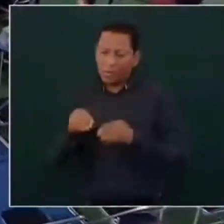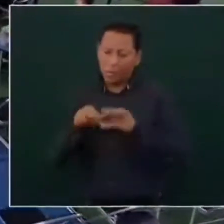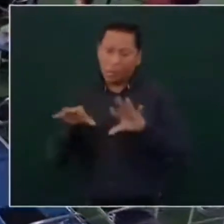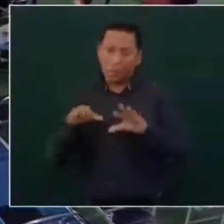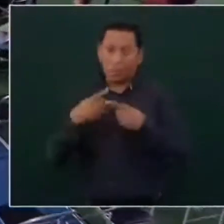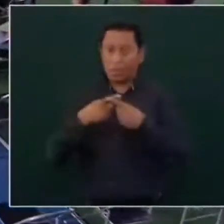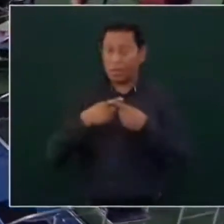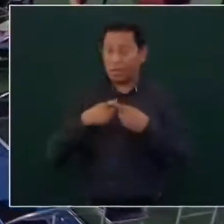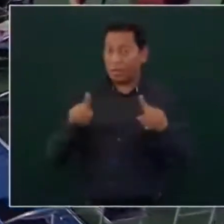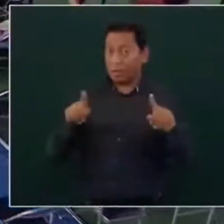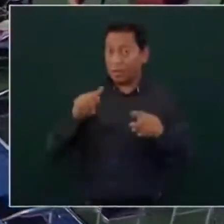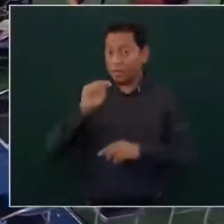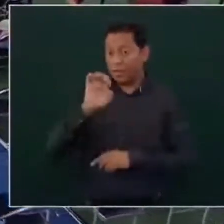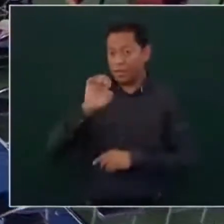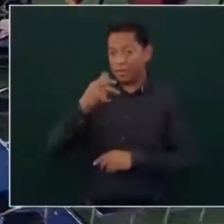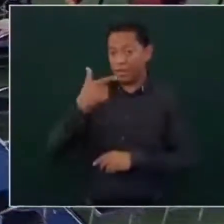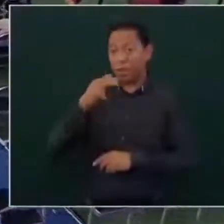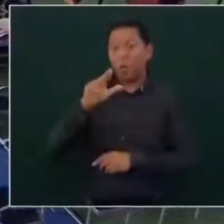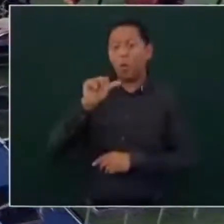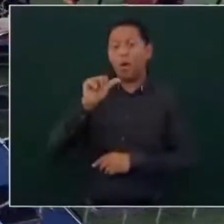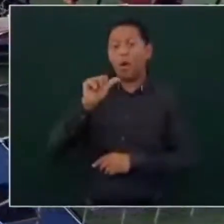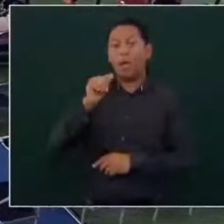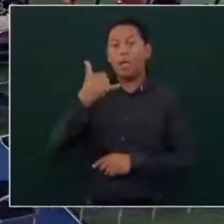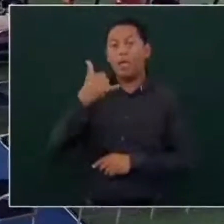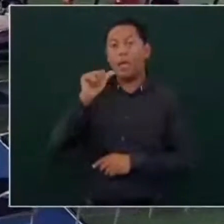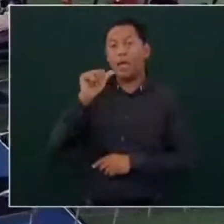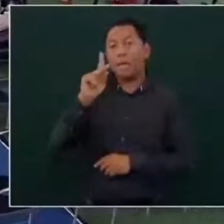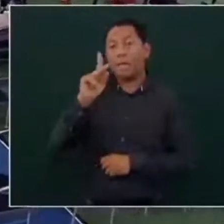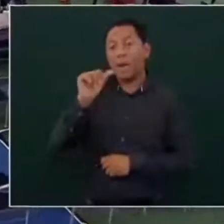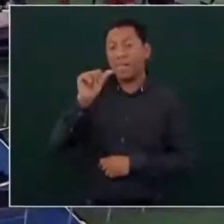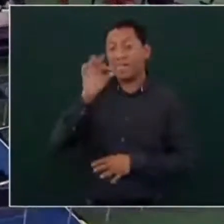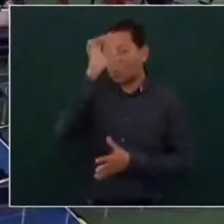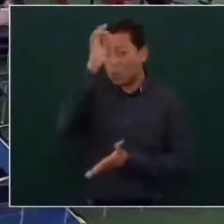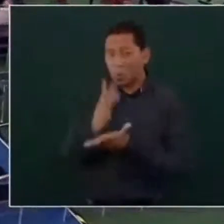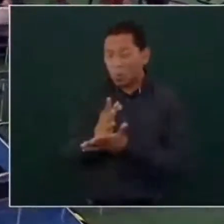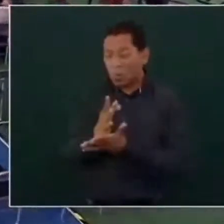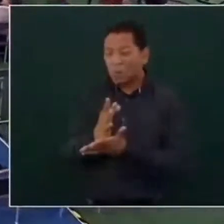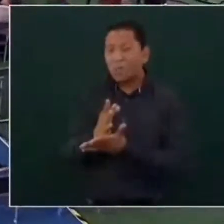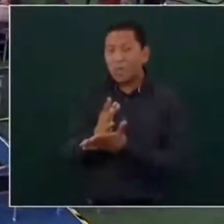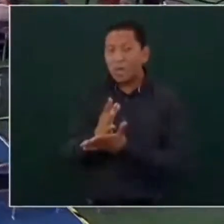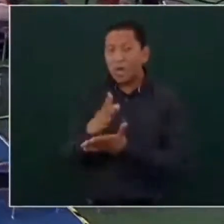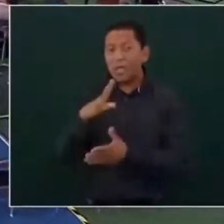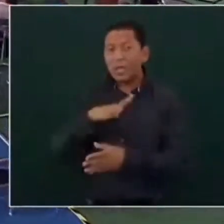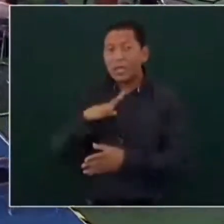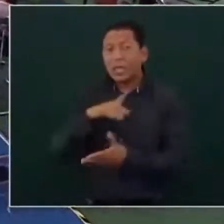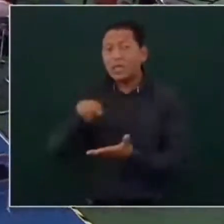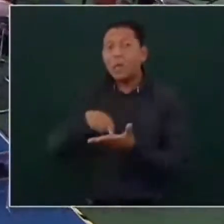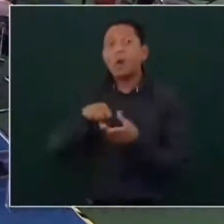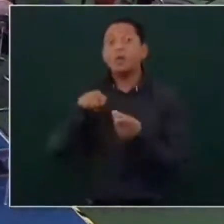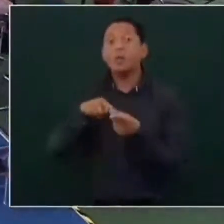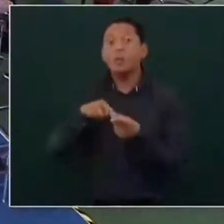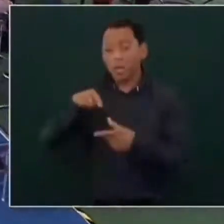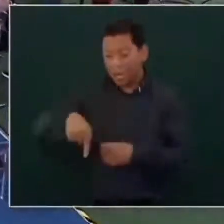es suculenta, pues solamente en Malpaso